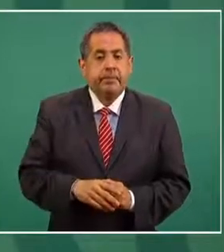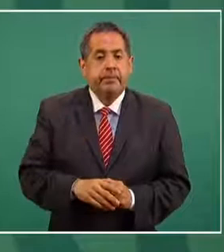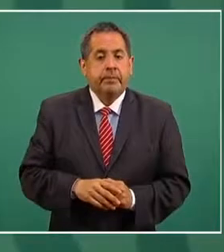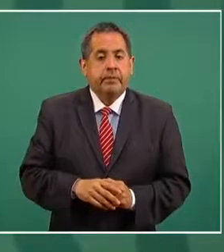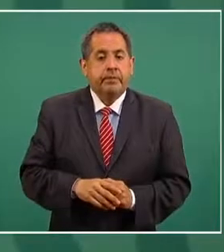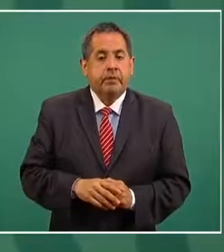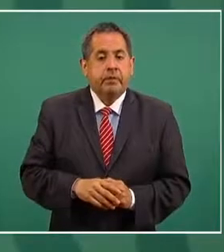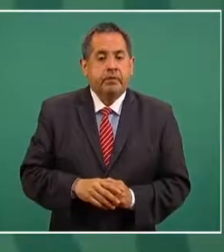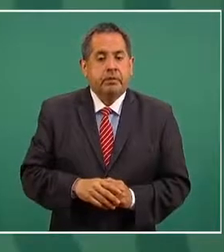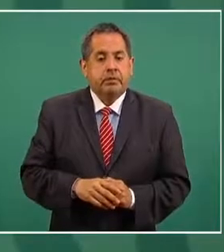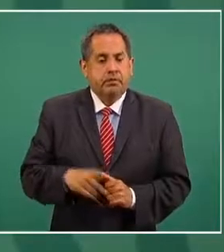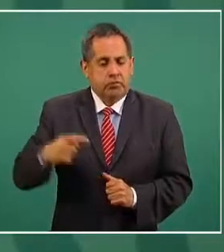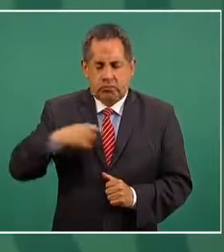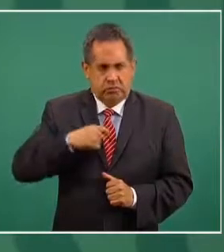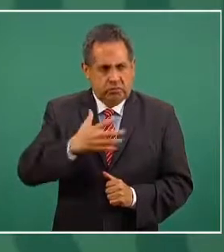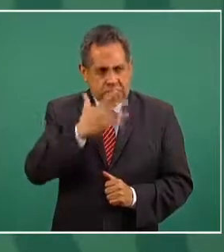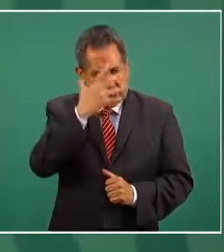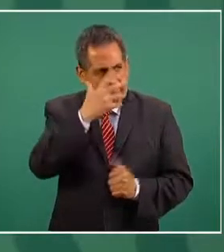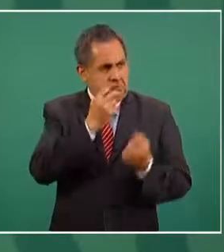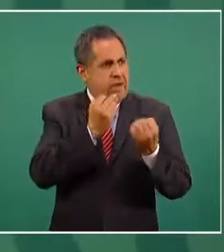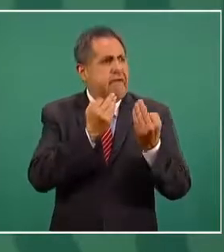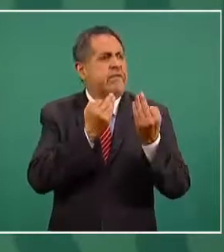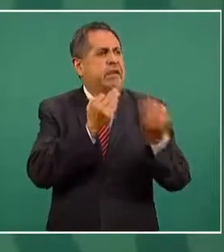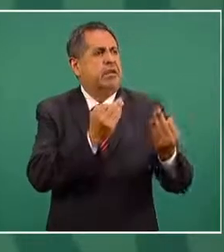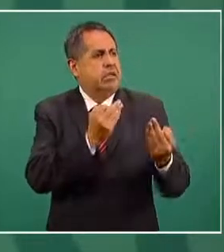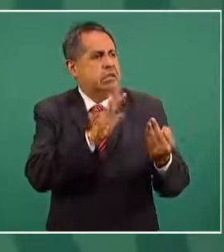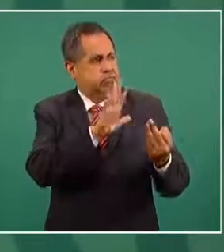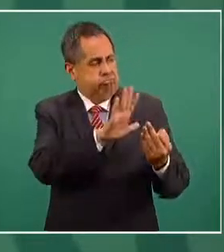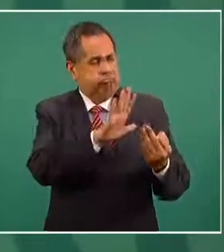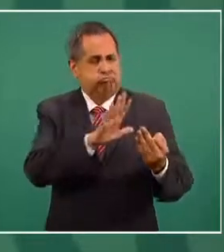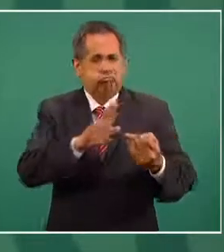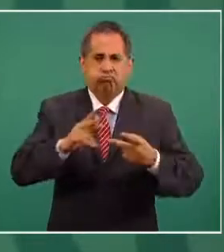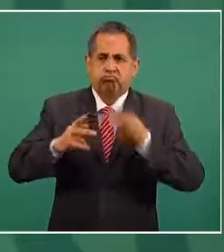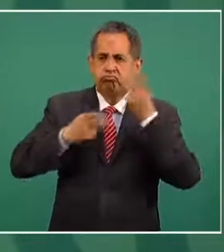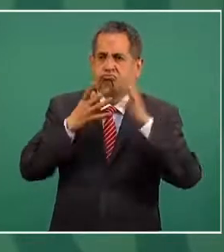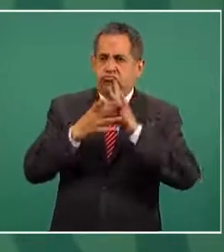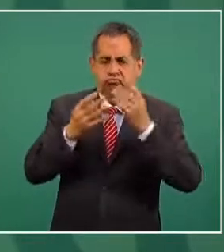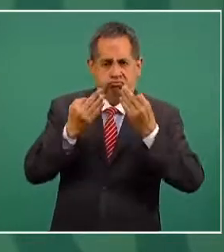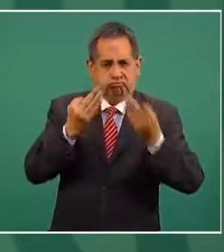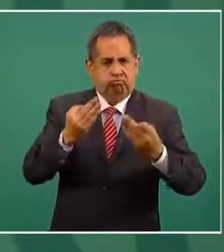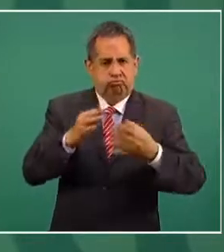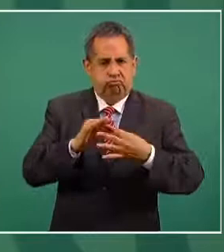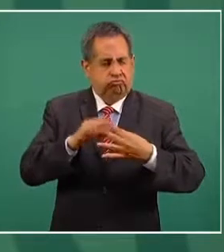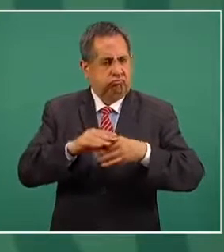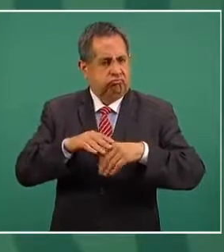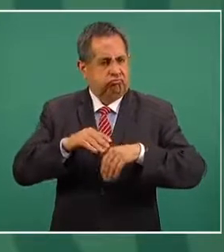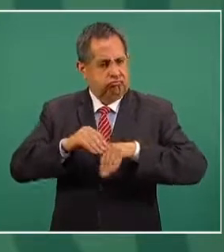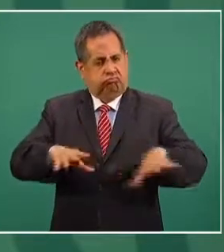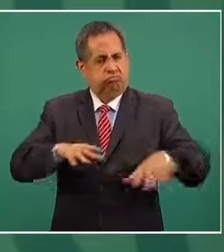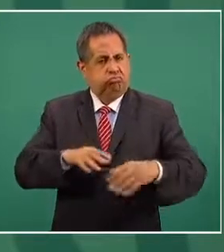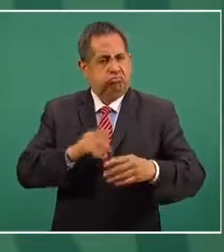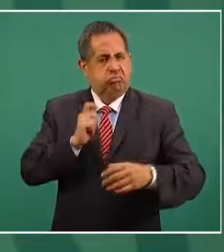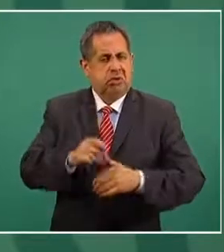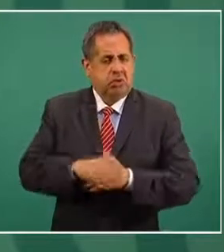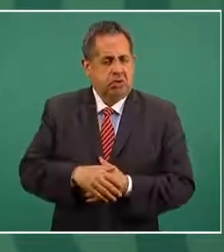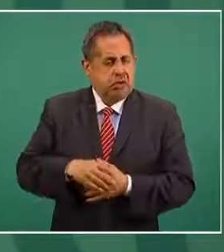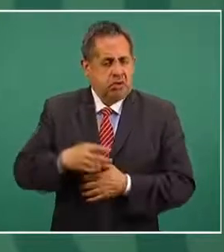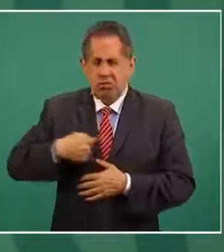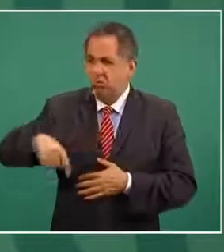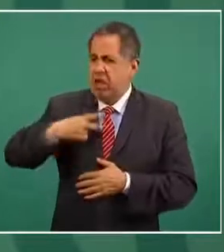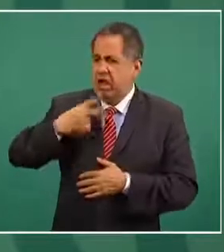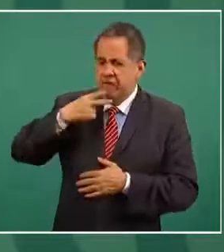damos la cara hablamos de frente decimos